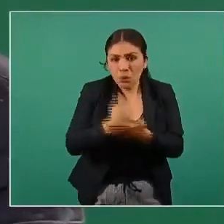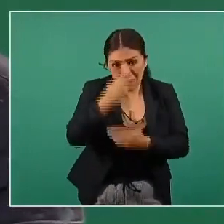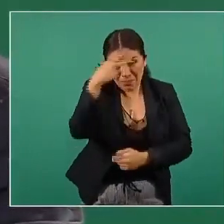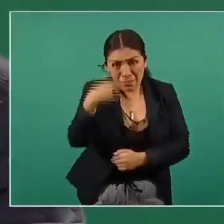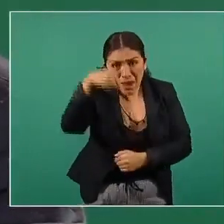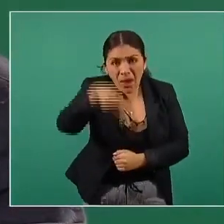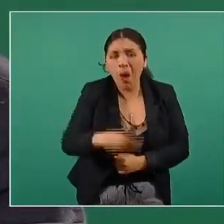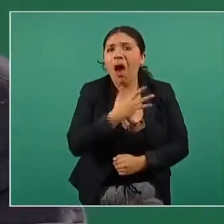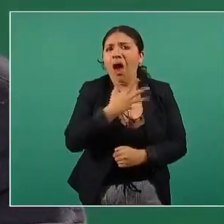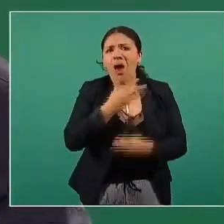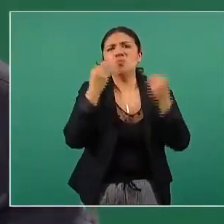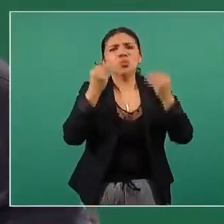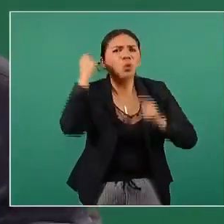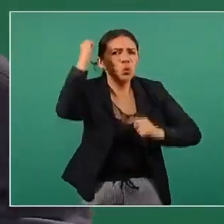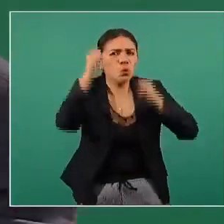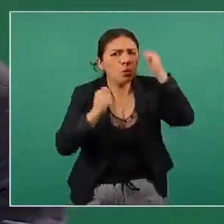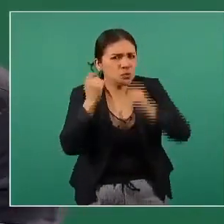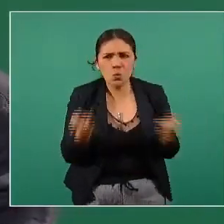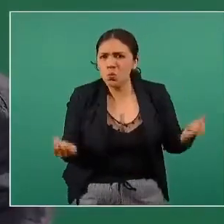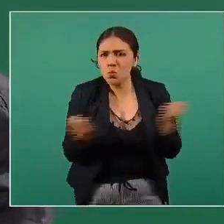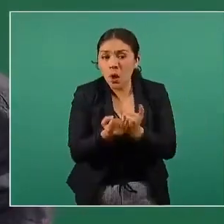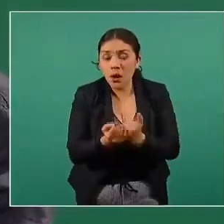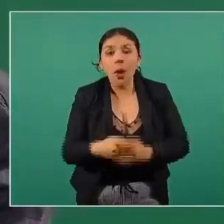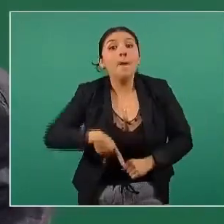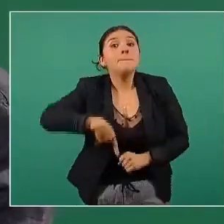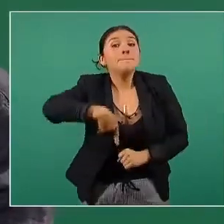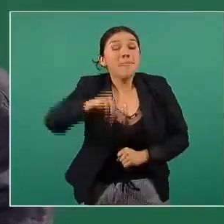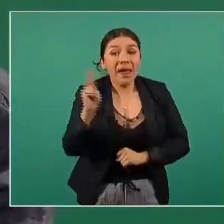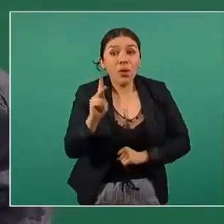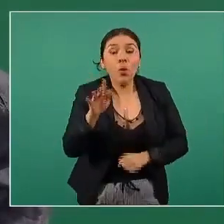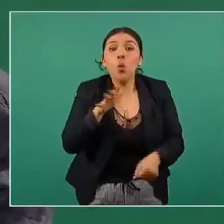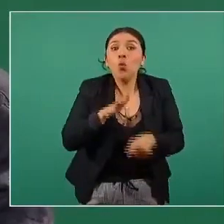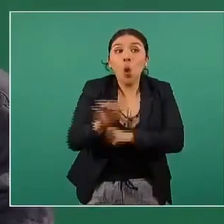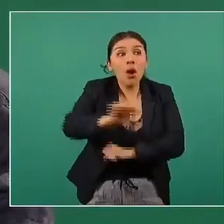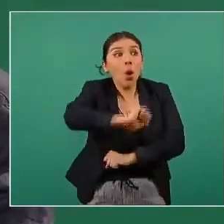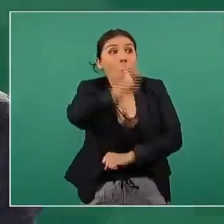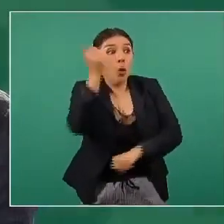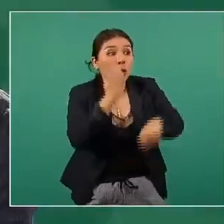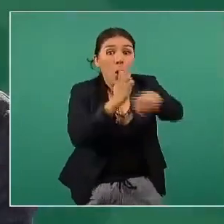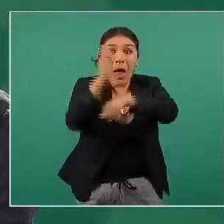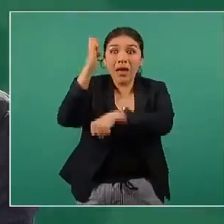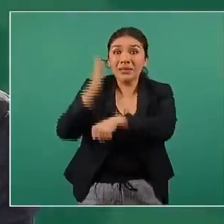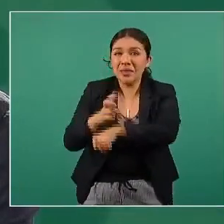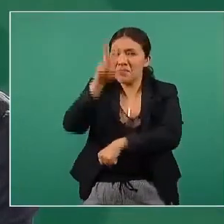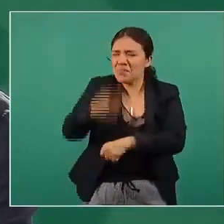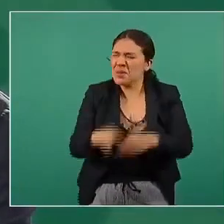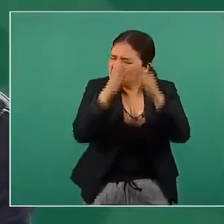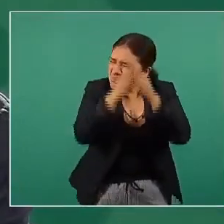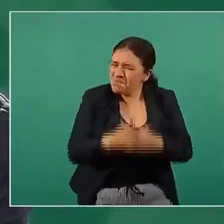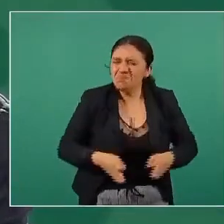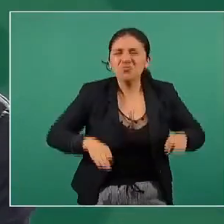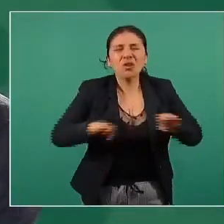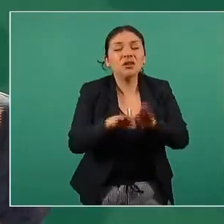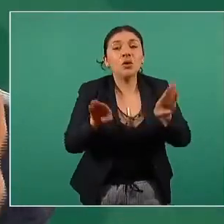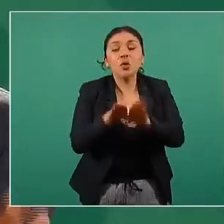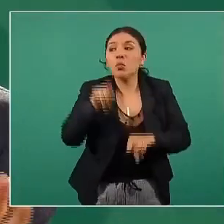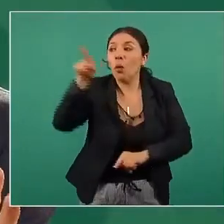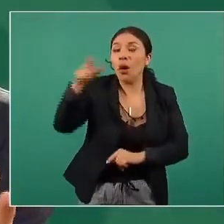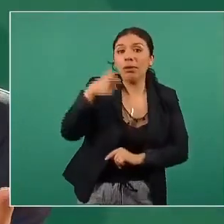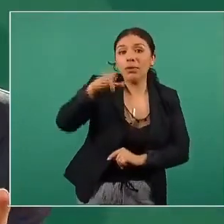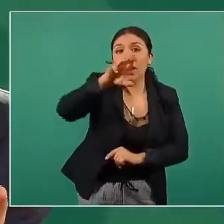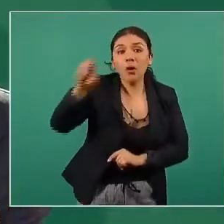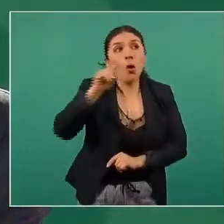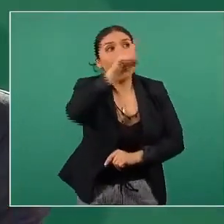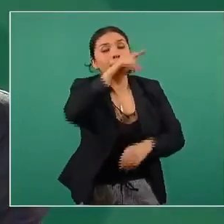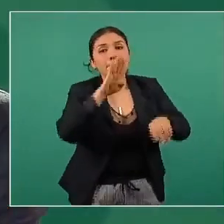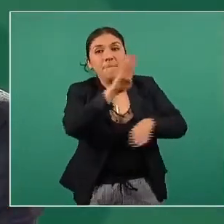tiene una gran actividad turística, pero ninguna entidad federativa al grado de importancia que lo tiene Quintana Roo o Baja